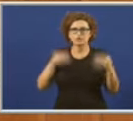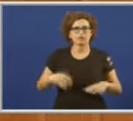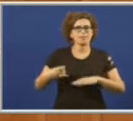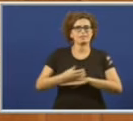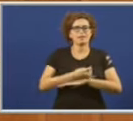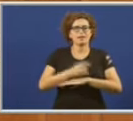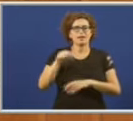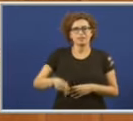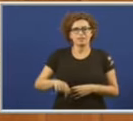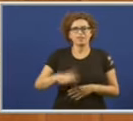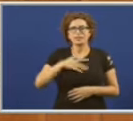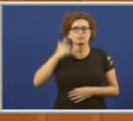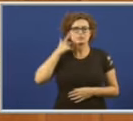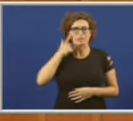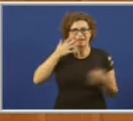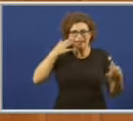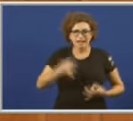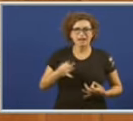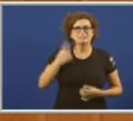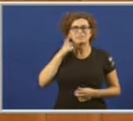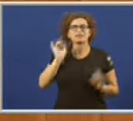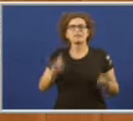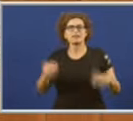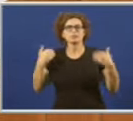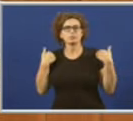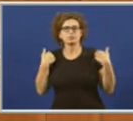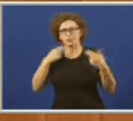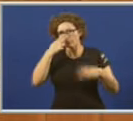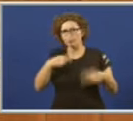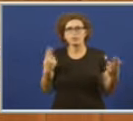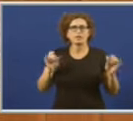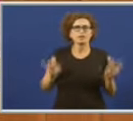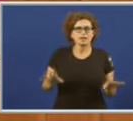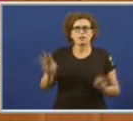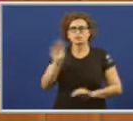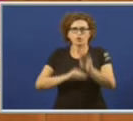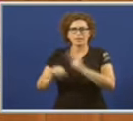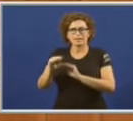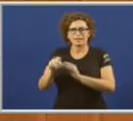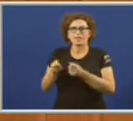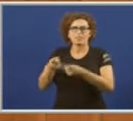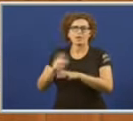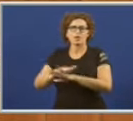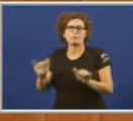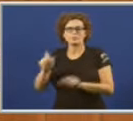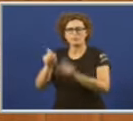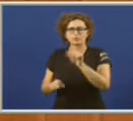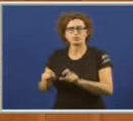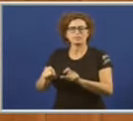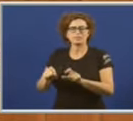queremos conhecer a verdade queremos depurar responsabilidades públicas e reparar ás vítimas e os familiares do sinistro